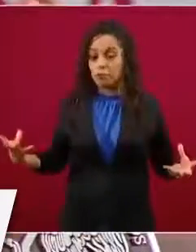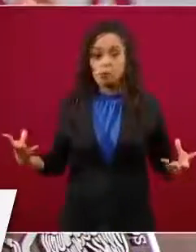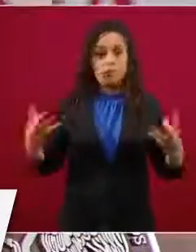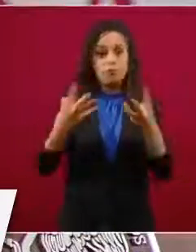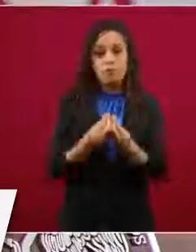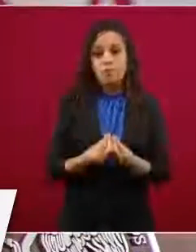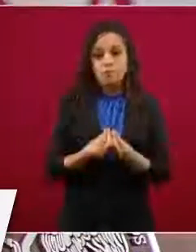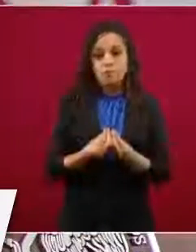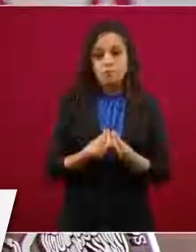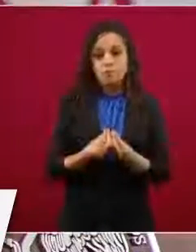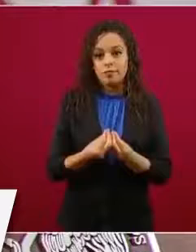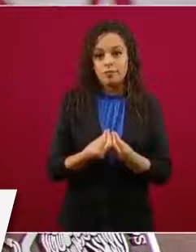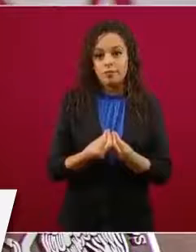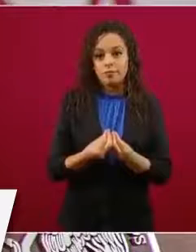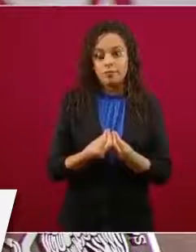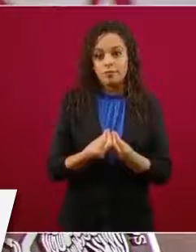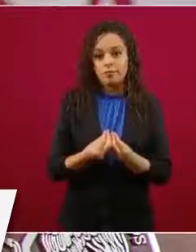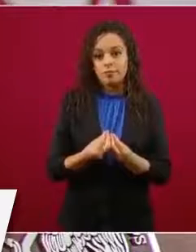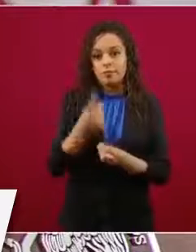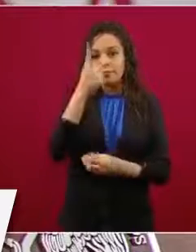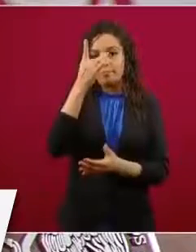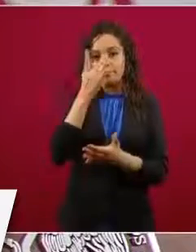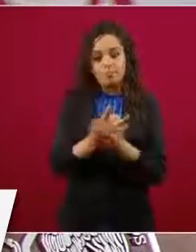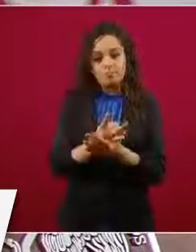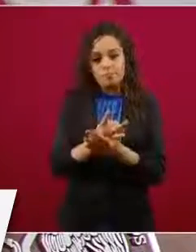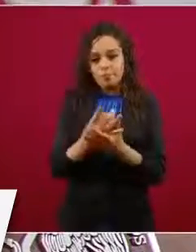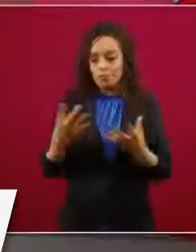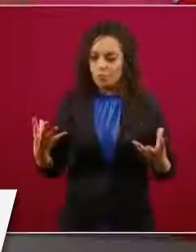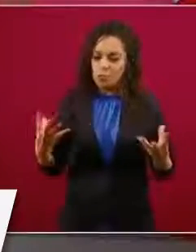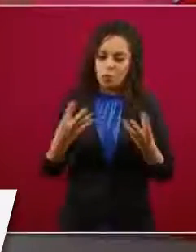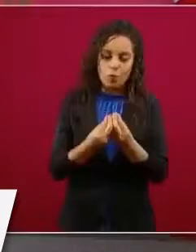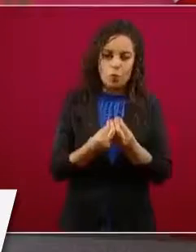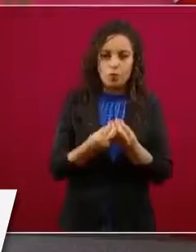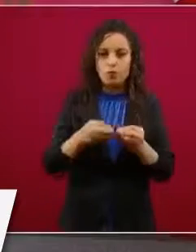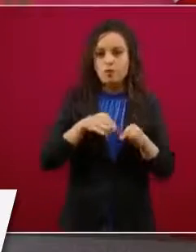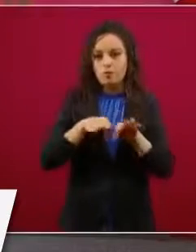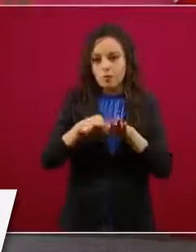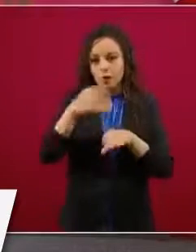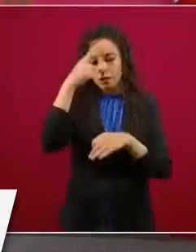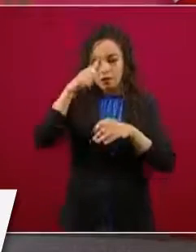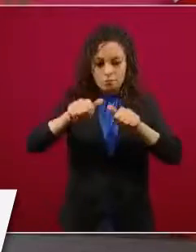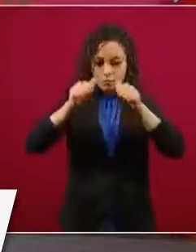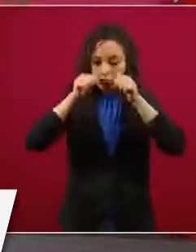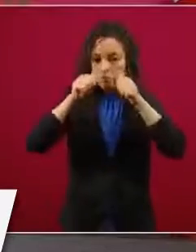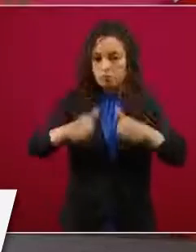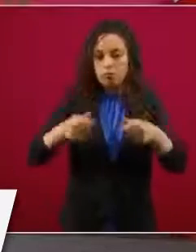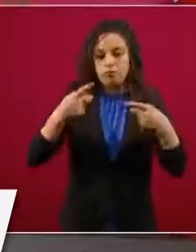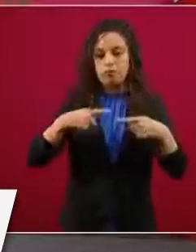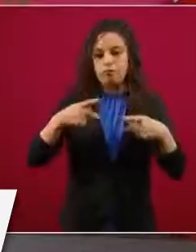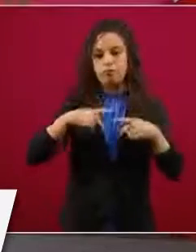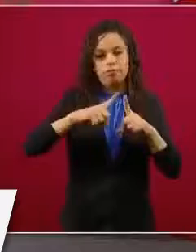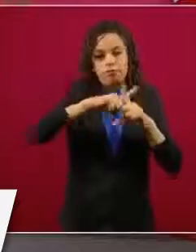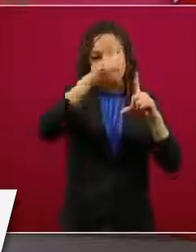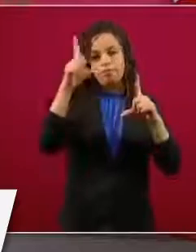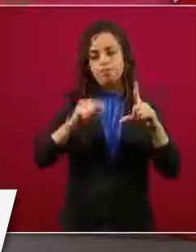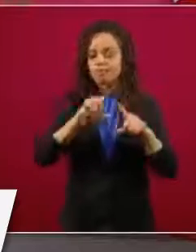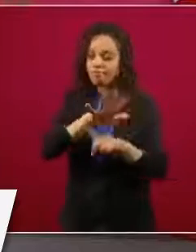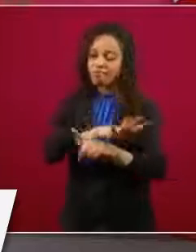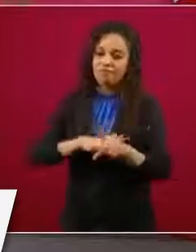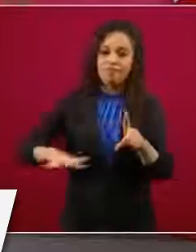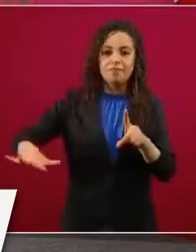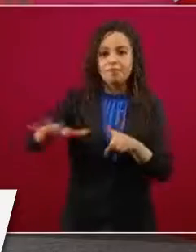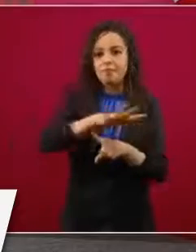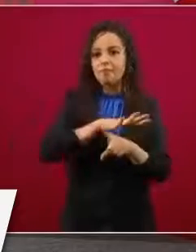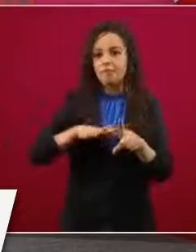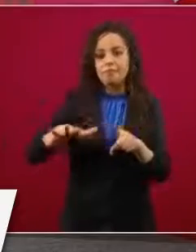irrelevante, porque entonces todos somos uno mismo. Dejar de pensar que puedan recibir la atención, el